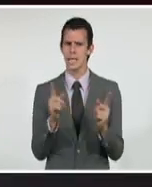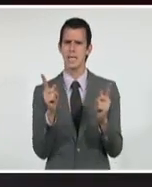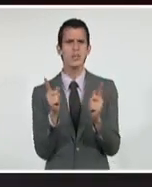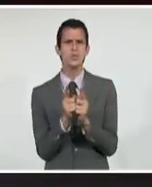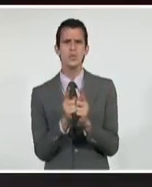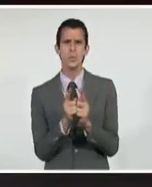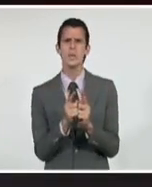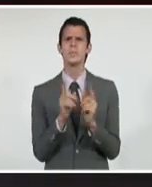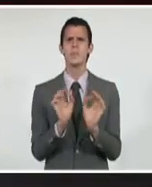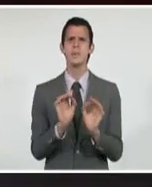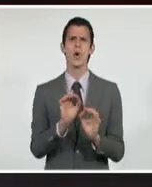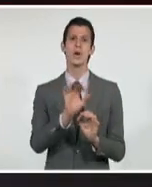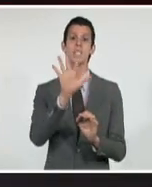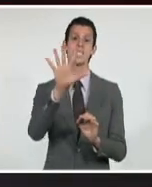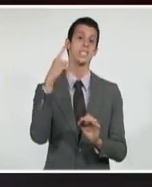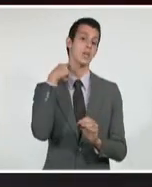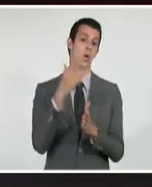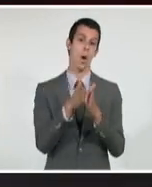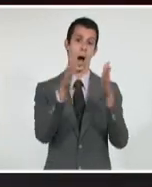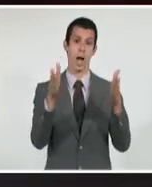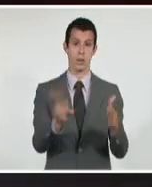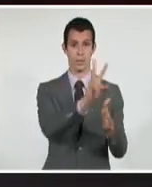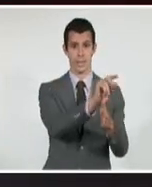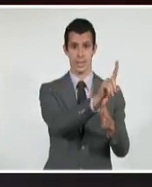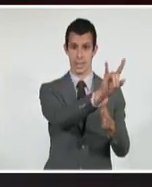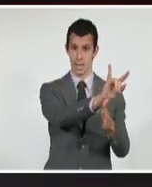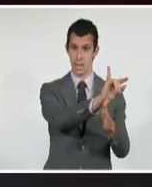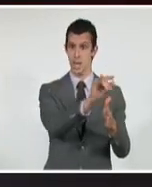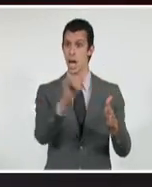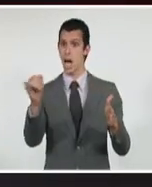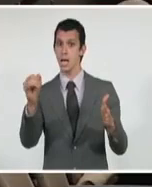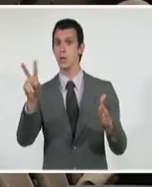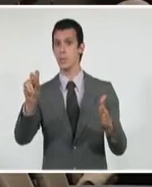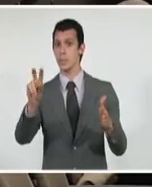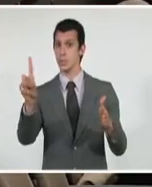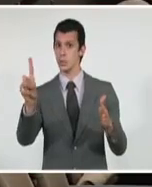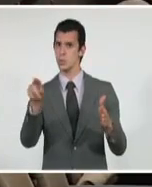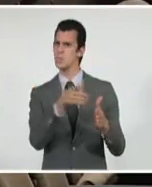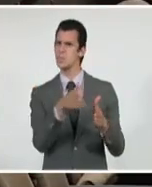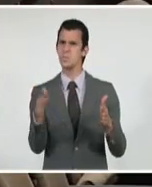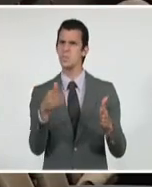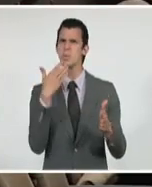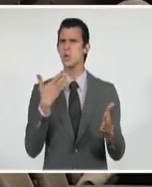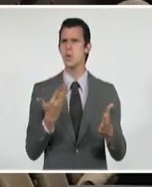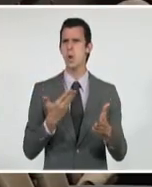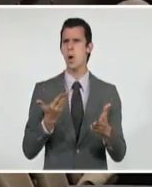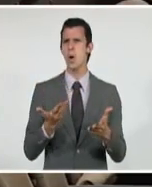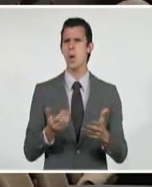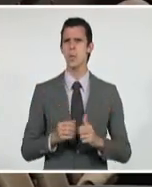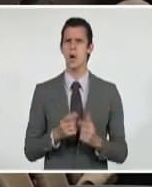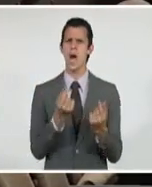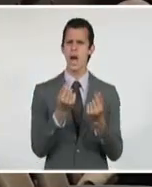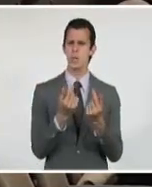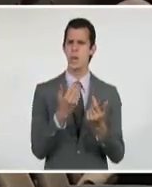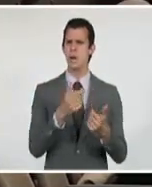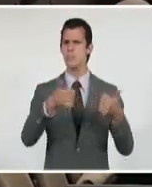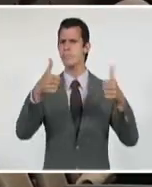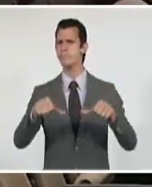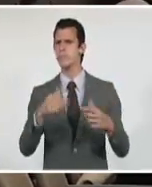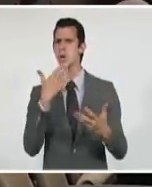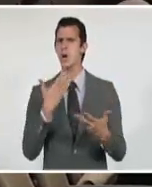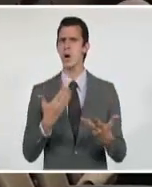economía en el quinquenio 2016-2021, documento evaluado con anterioridad por los integrantes de esta comisión,